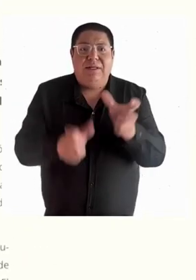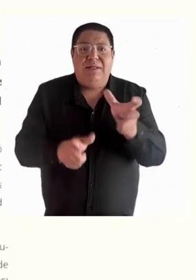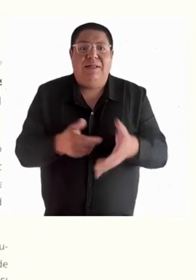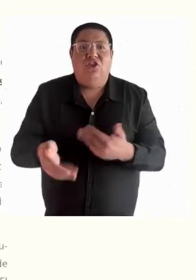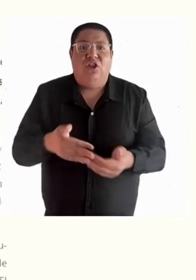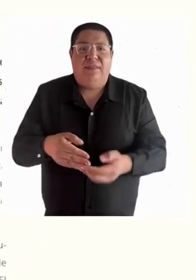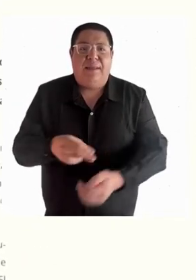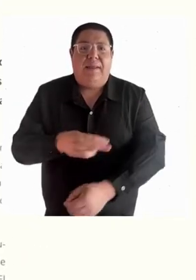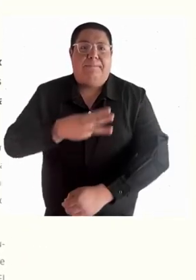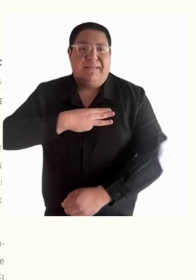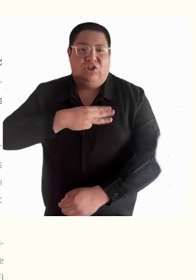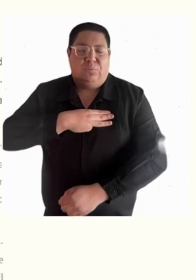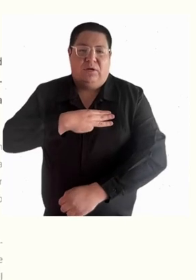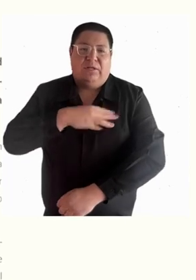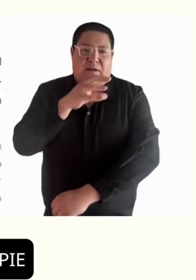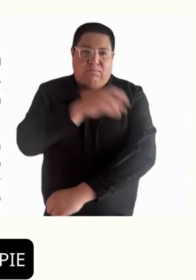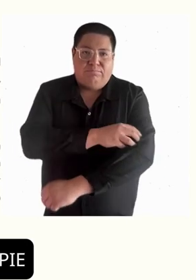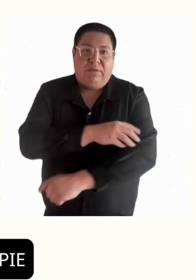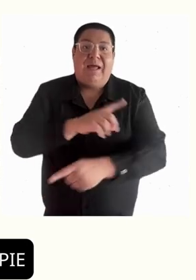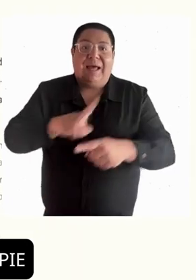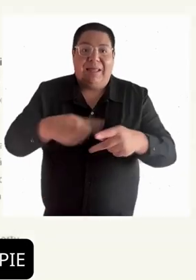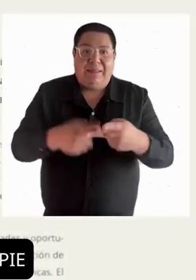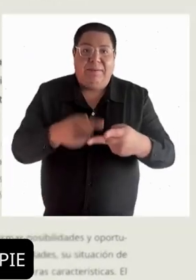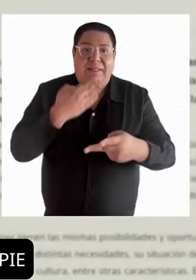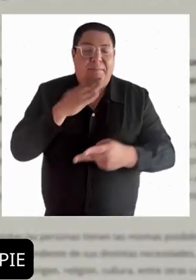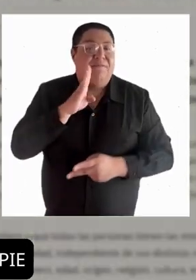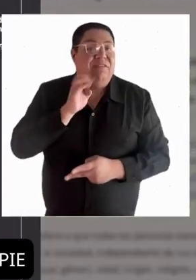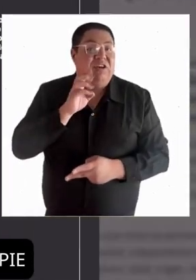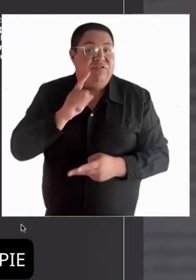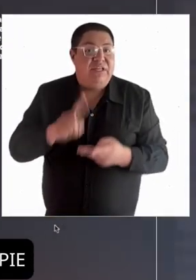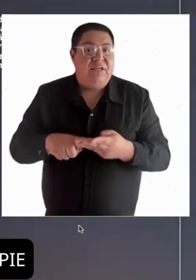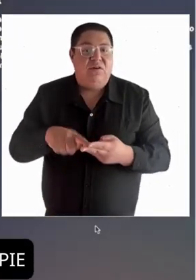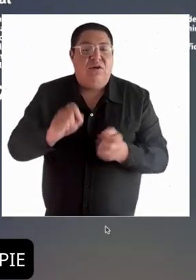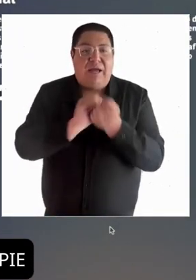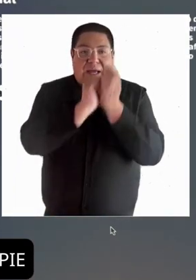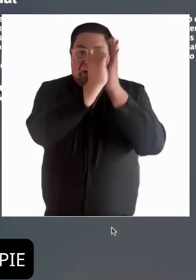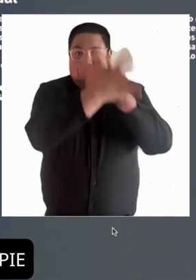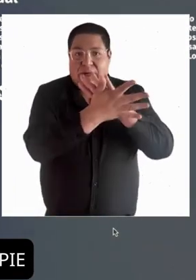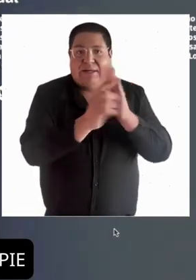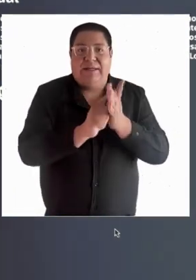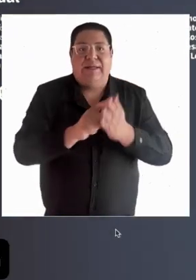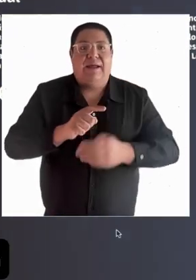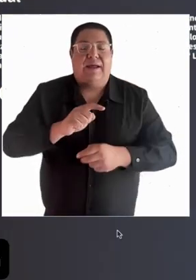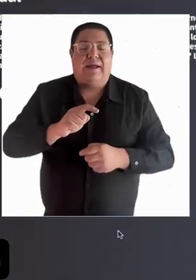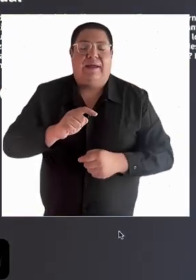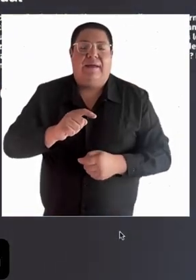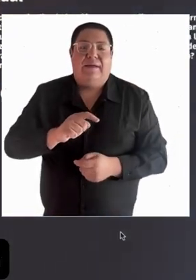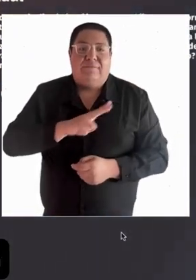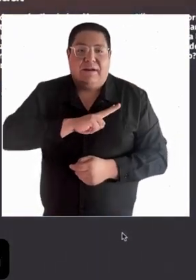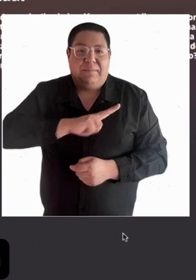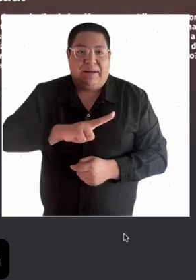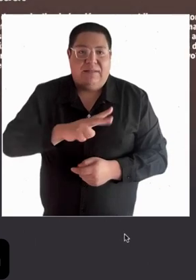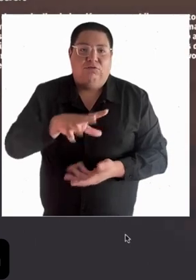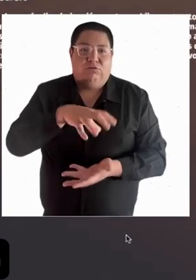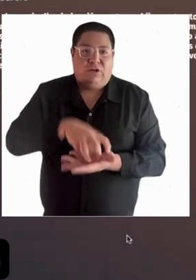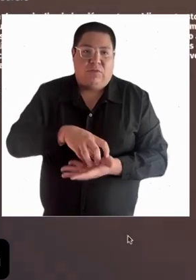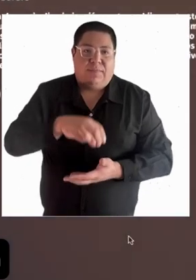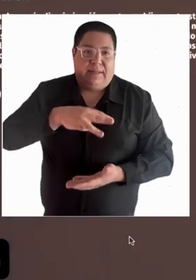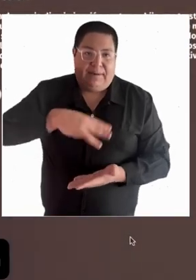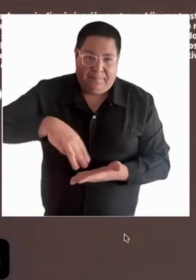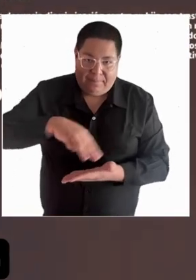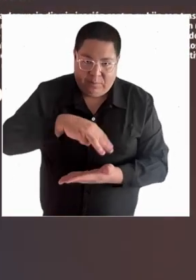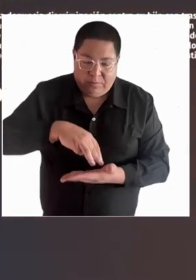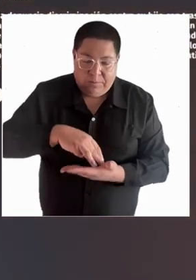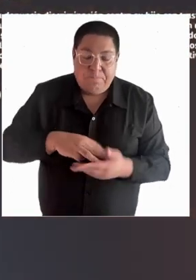escolar. Cada tanto, surgen noticias con críticas al funcionamiento del PIE, con denuncias de situaciones de